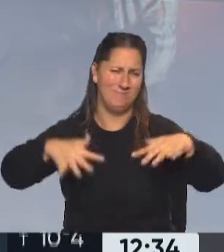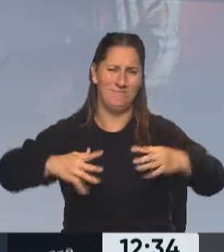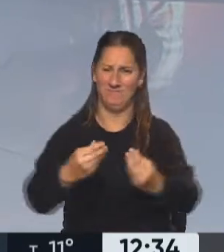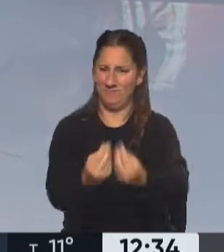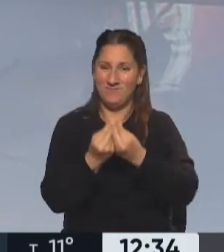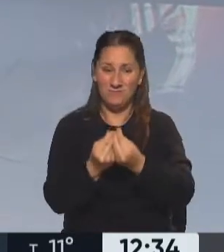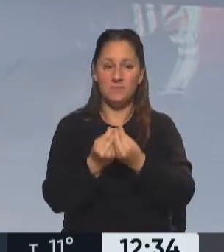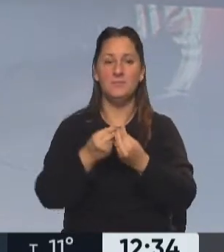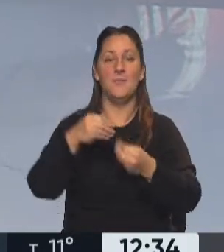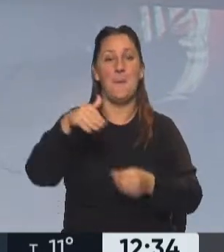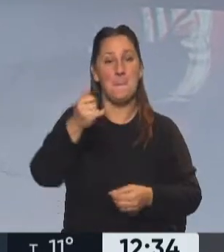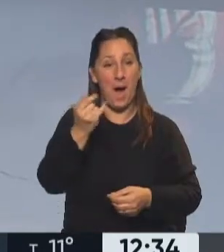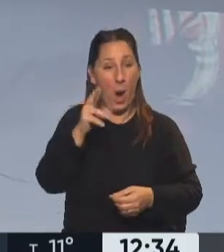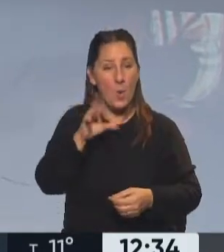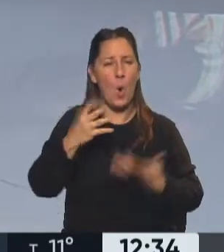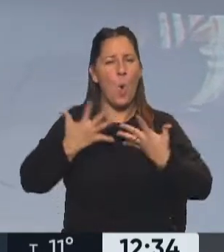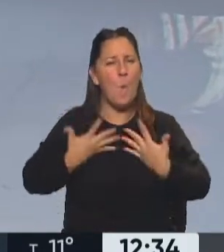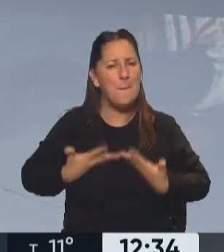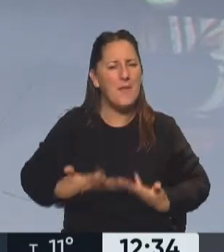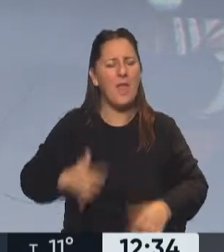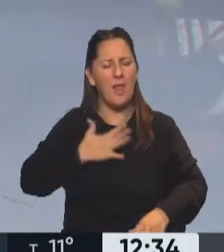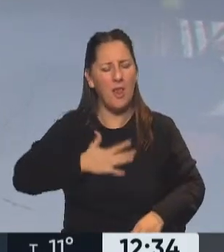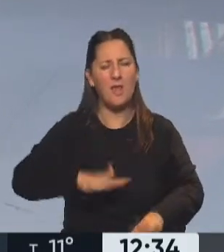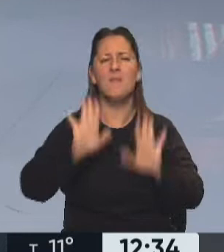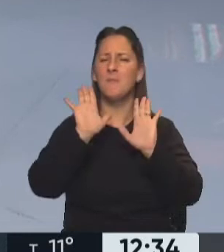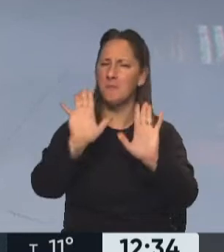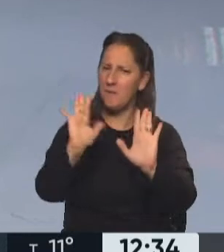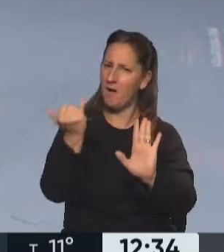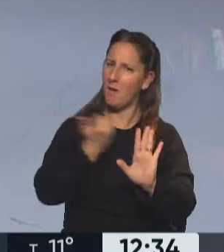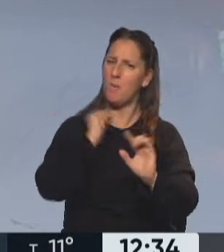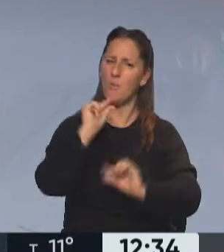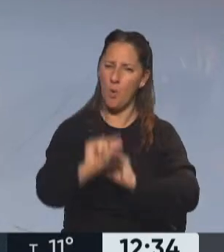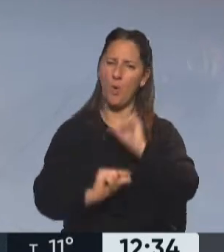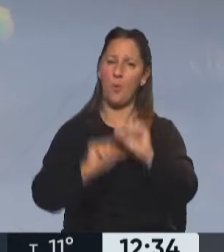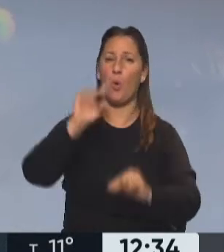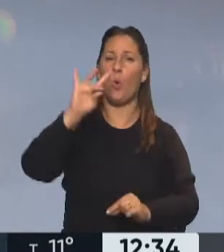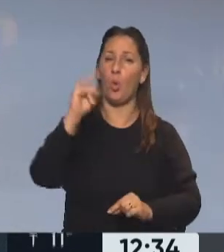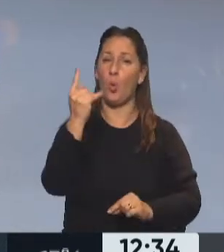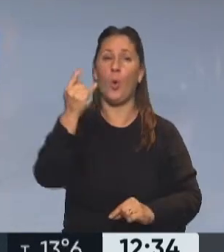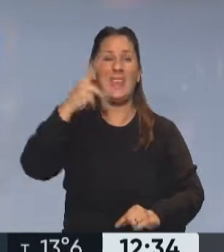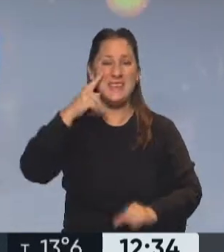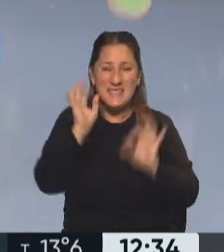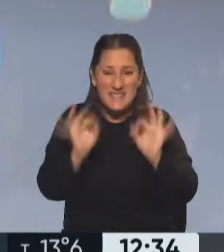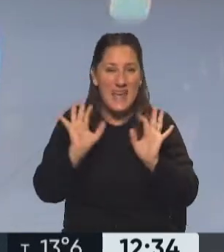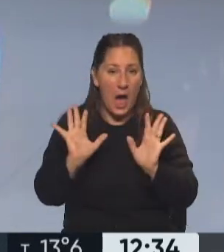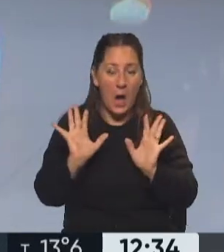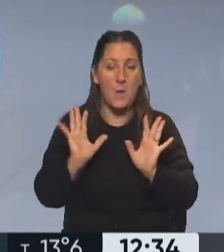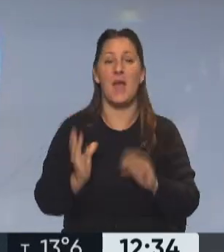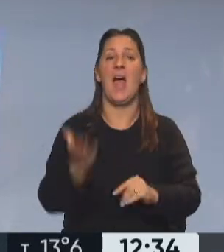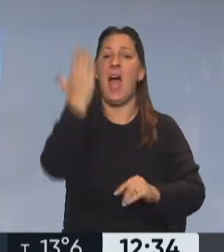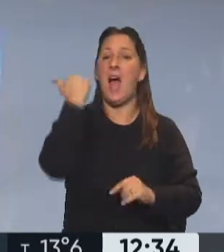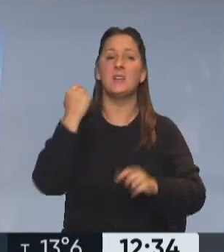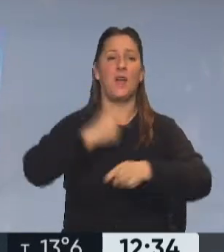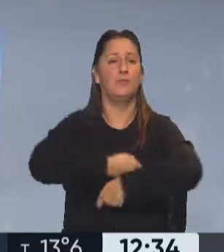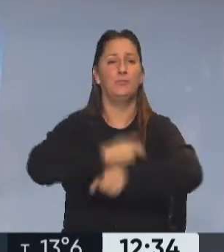es muy humilde, muy tranquilo, y dice, vamos paso a paso, pero Duki sabe, ya supiste, ¿qué es lo que pasó? Ayer se puso